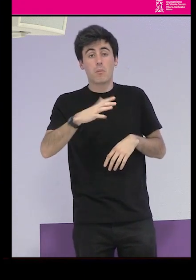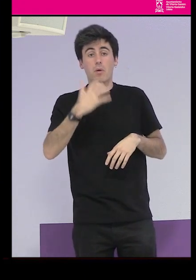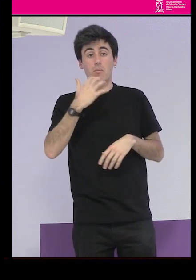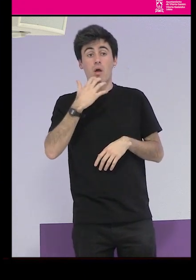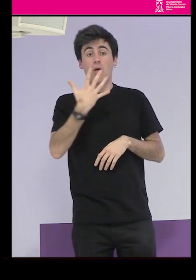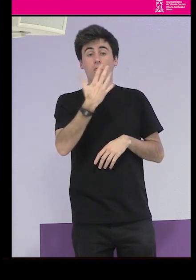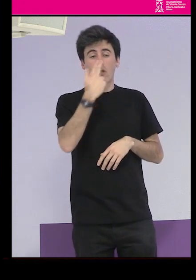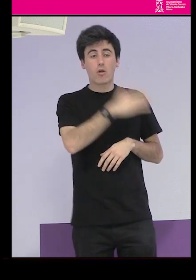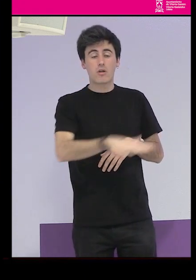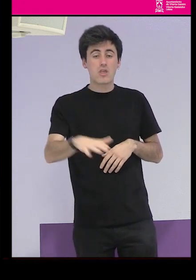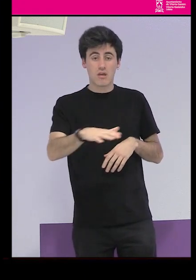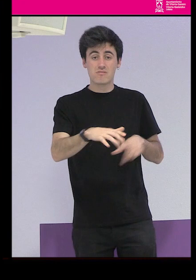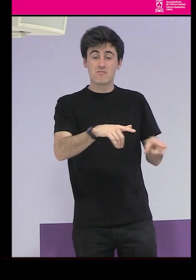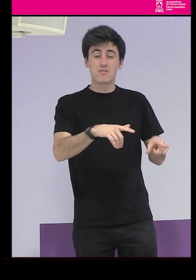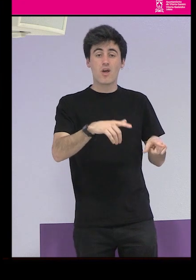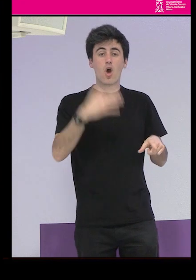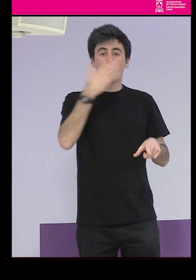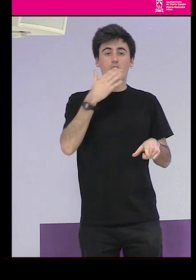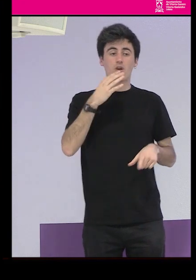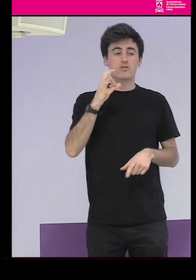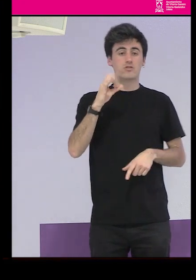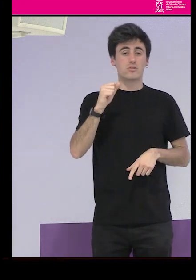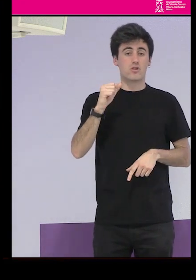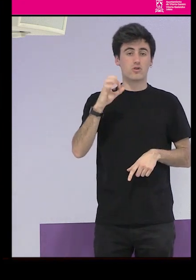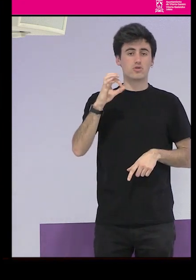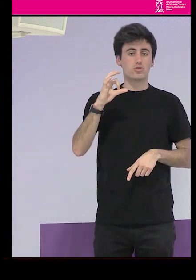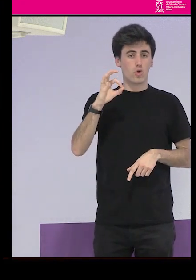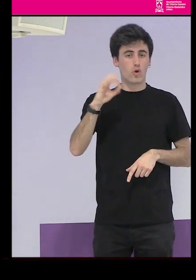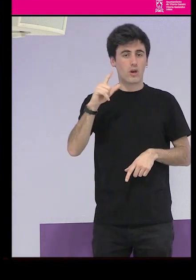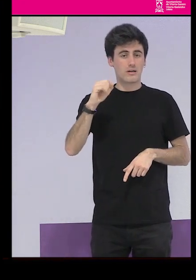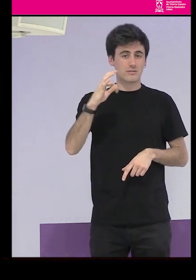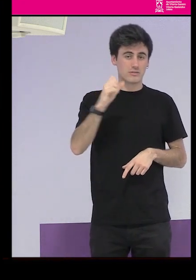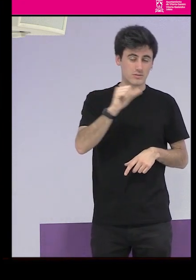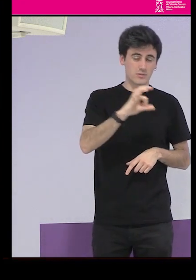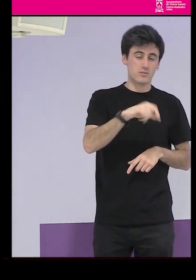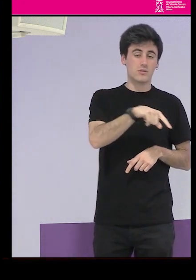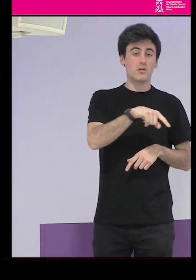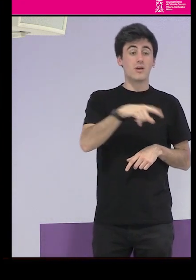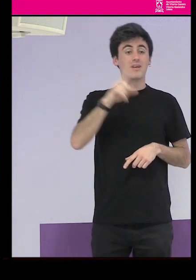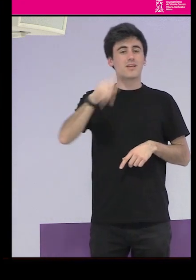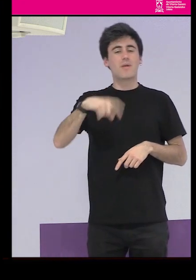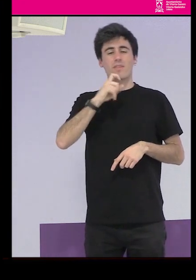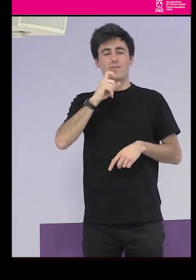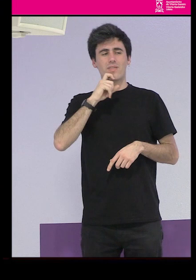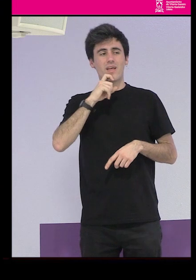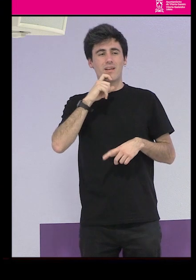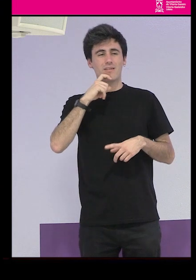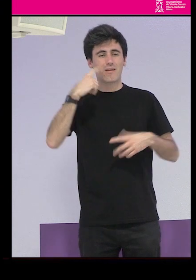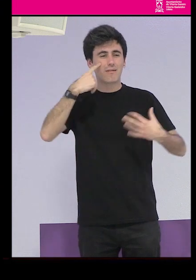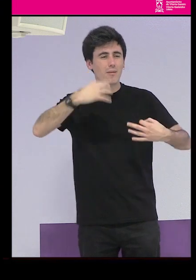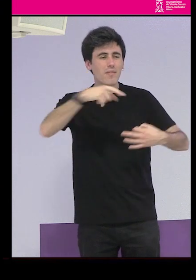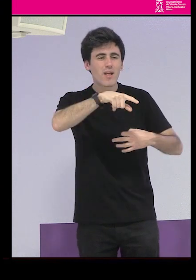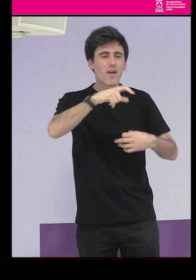Oblatas las que estaban tuteladas entonces también hace eso incluso complicado señalar físicamente cuáles fueron